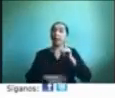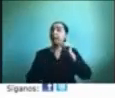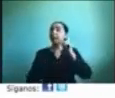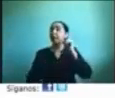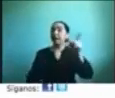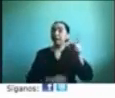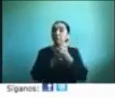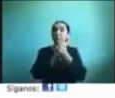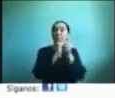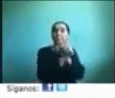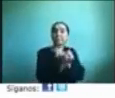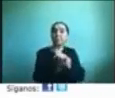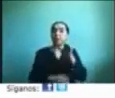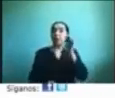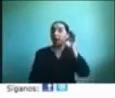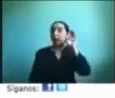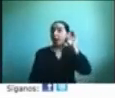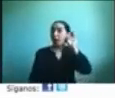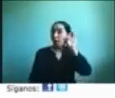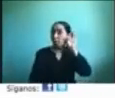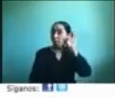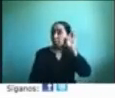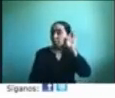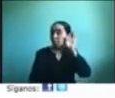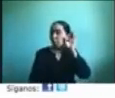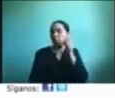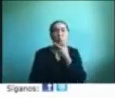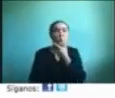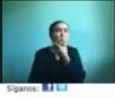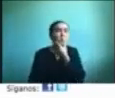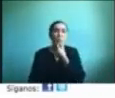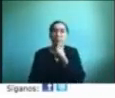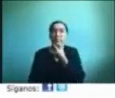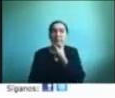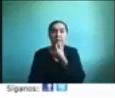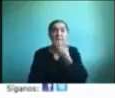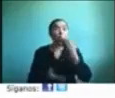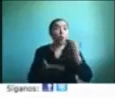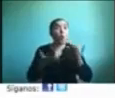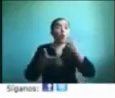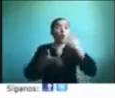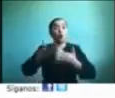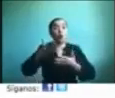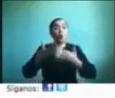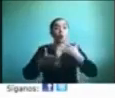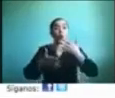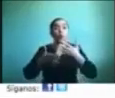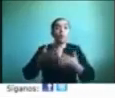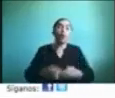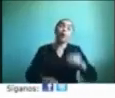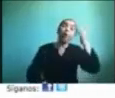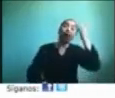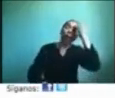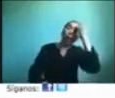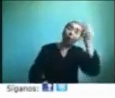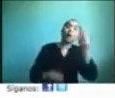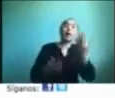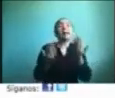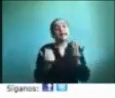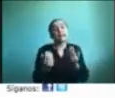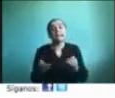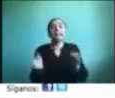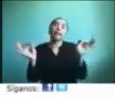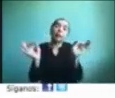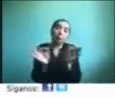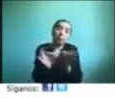mandamos es súper simple y como es un robot uno no le tiene que escribir en el correo hola necesito que me hagan